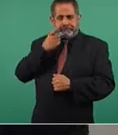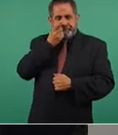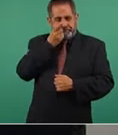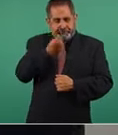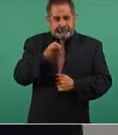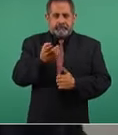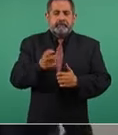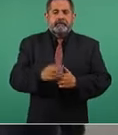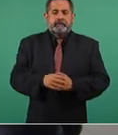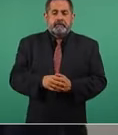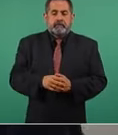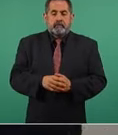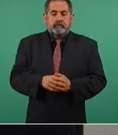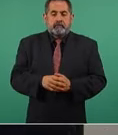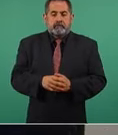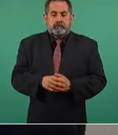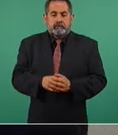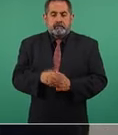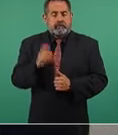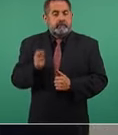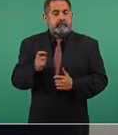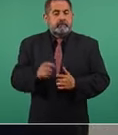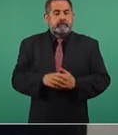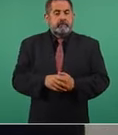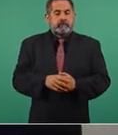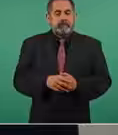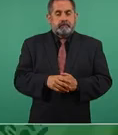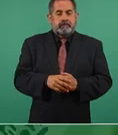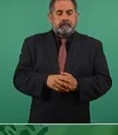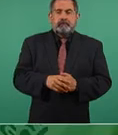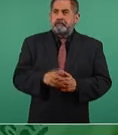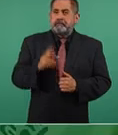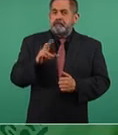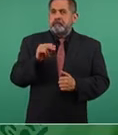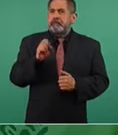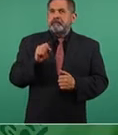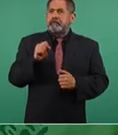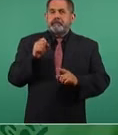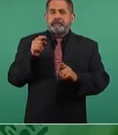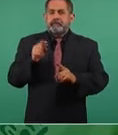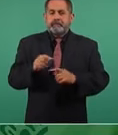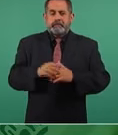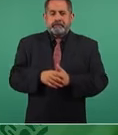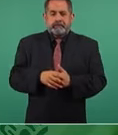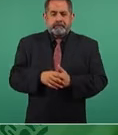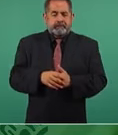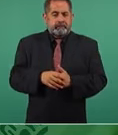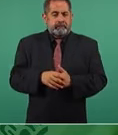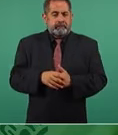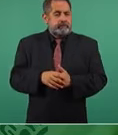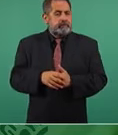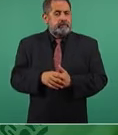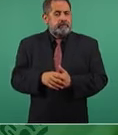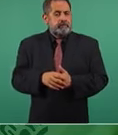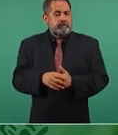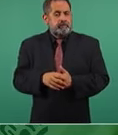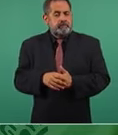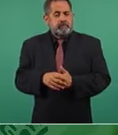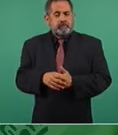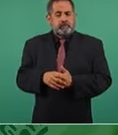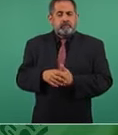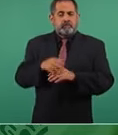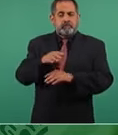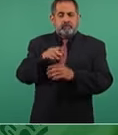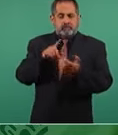que ni siquiera es un asunto que tiene que ver con